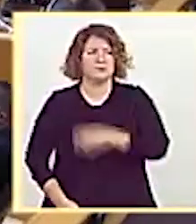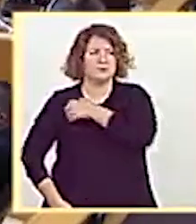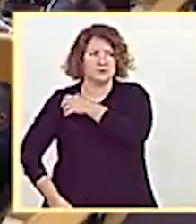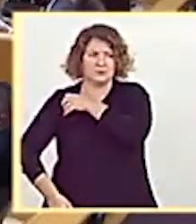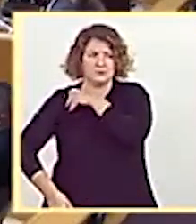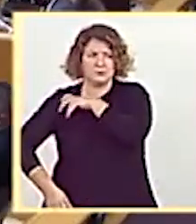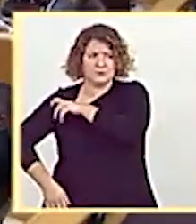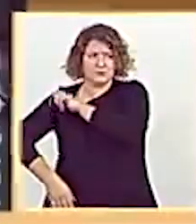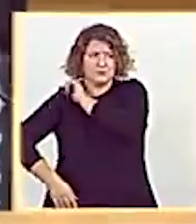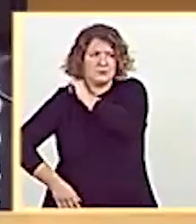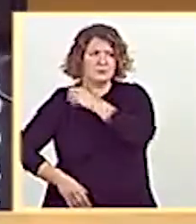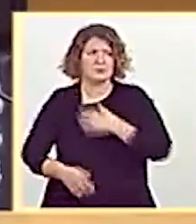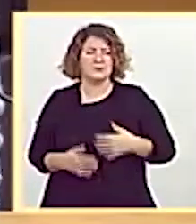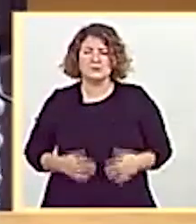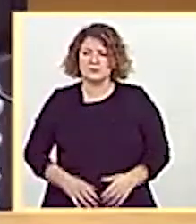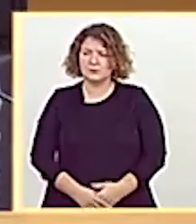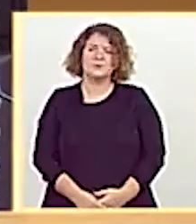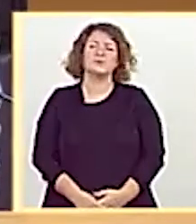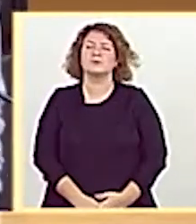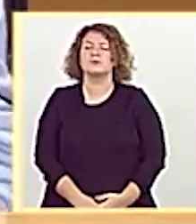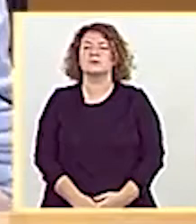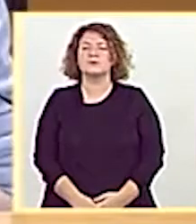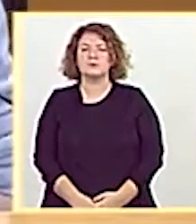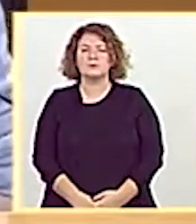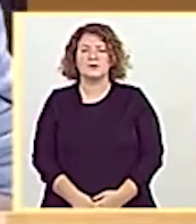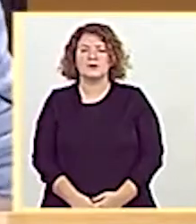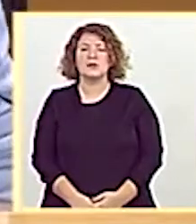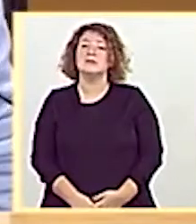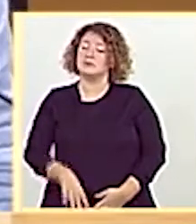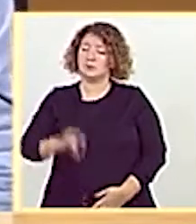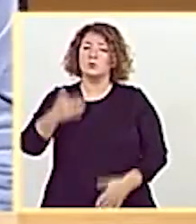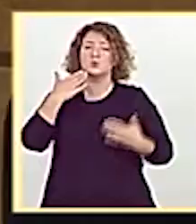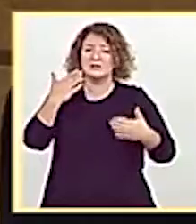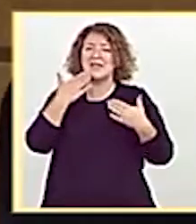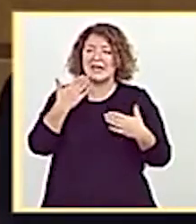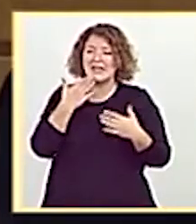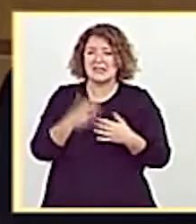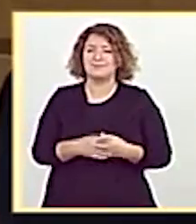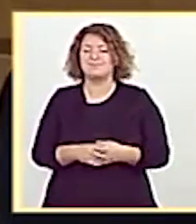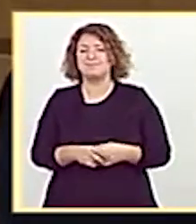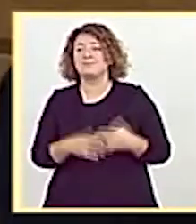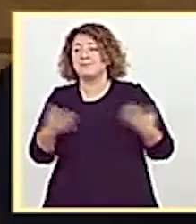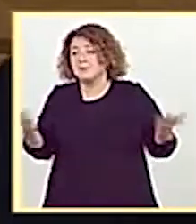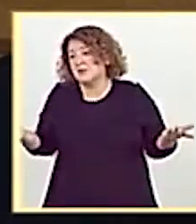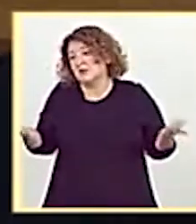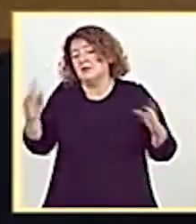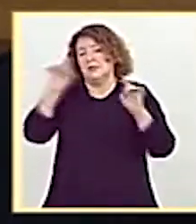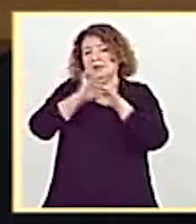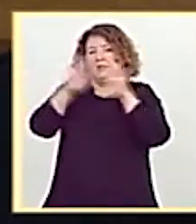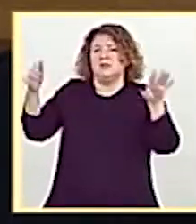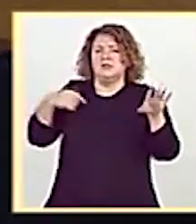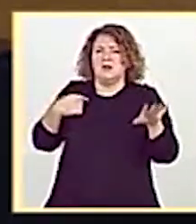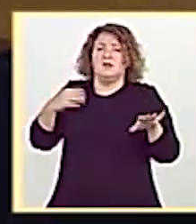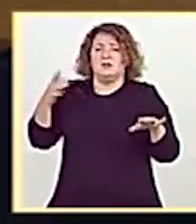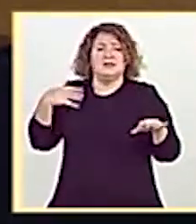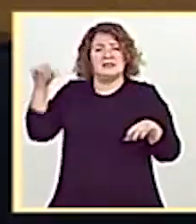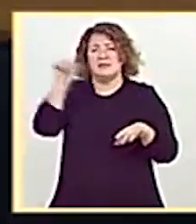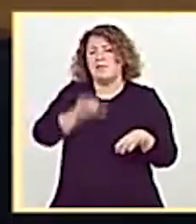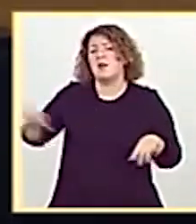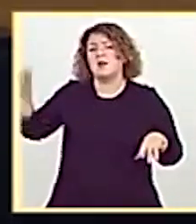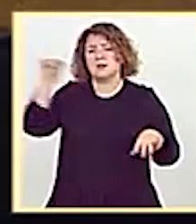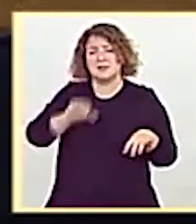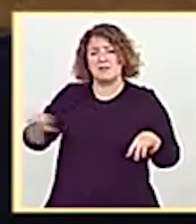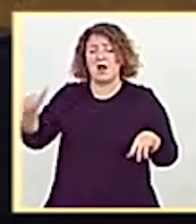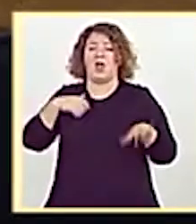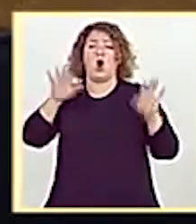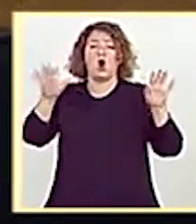¿Qué dice la presidenta tercera del Gobierno? Sí, muchas gracias, señoría. Como es evidente, y vengo señalando todas las semanas en